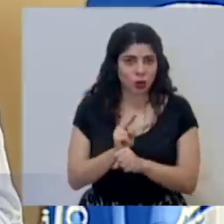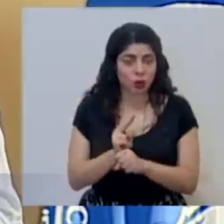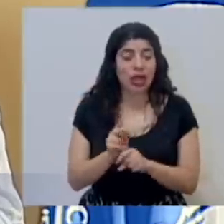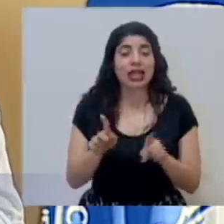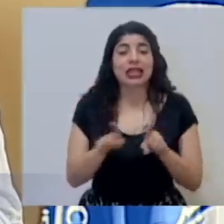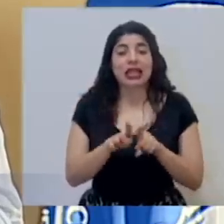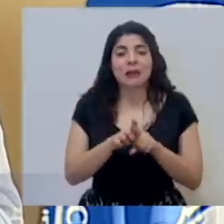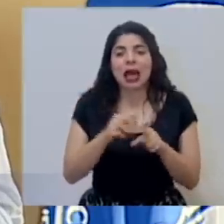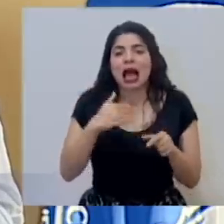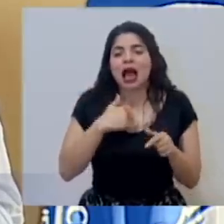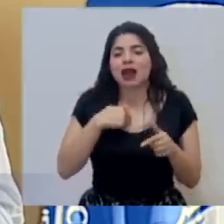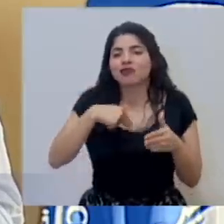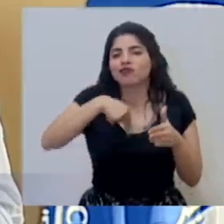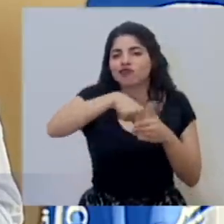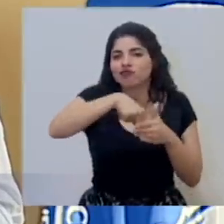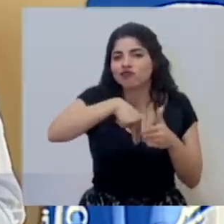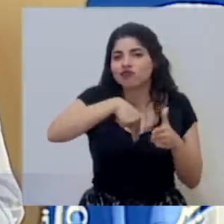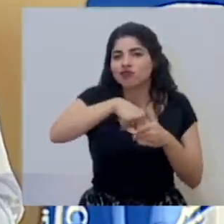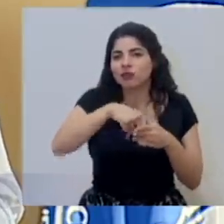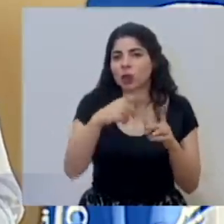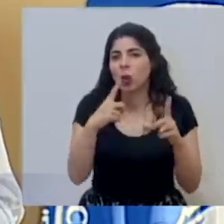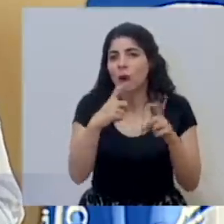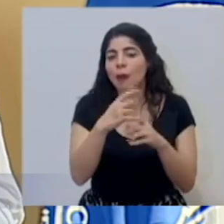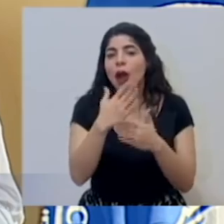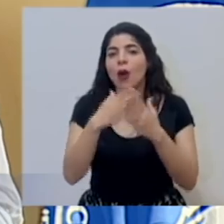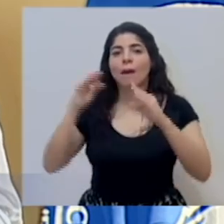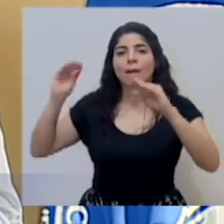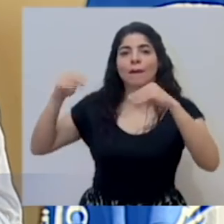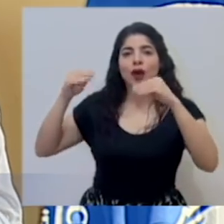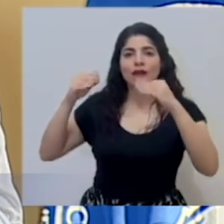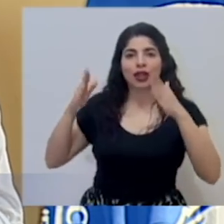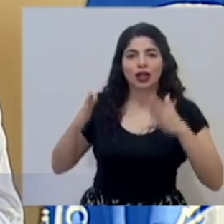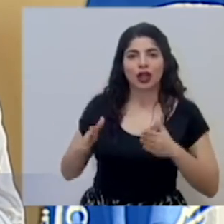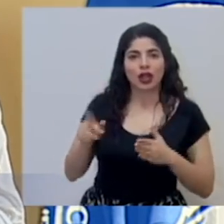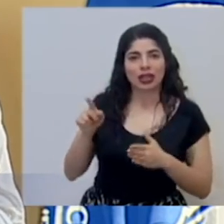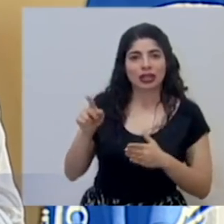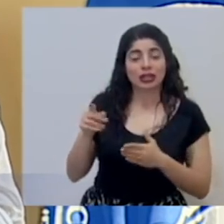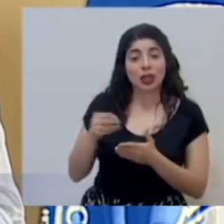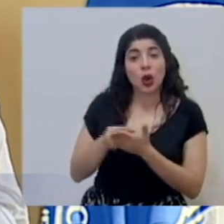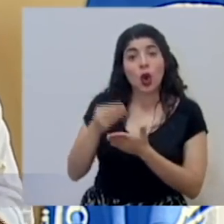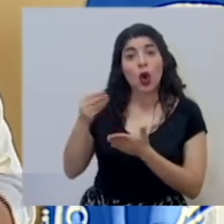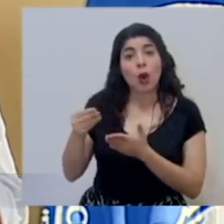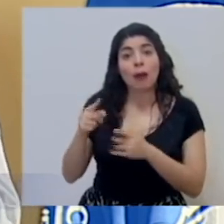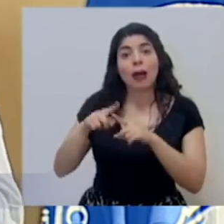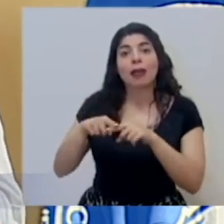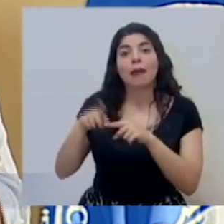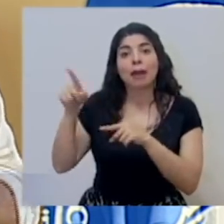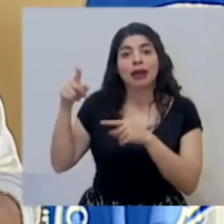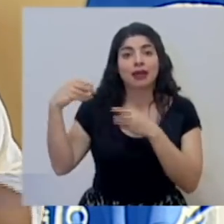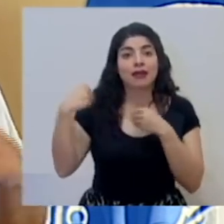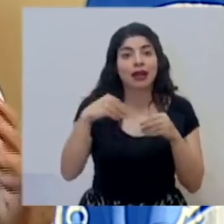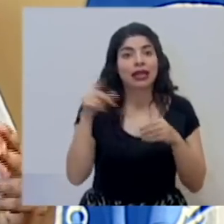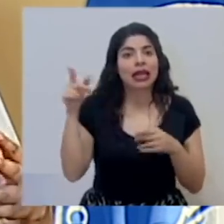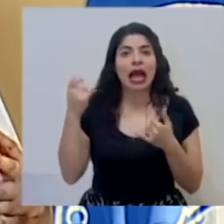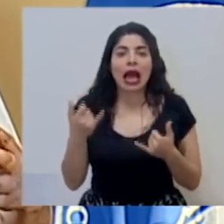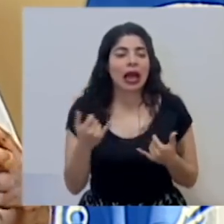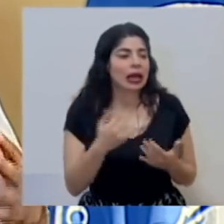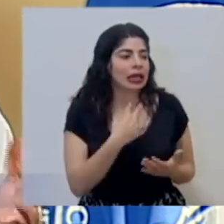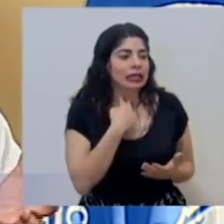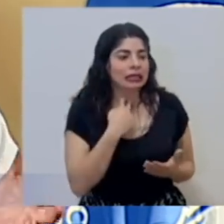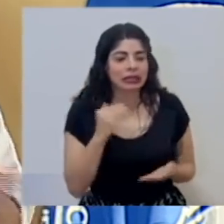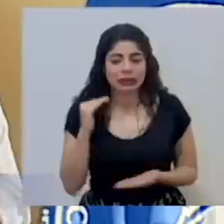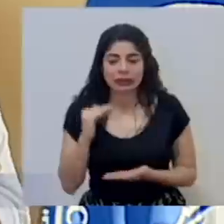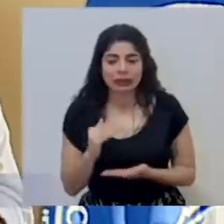dificultades con algunos proveedores que las compras son bajo demanda y ellos en este momento no han tenido capacidad